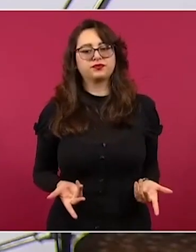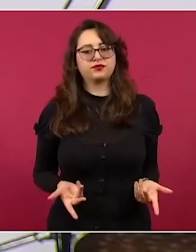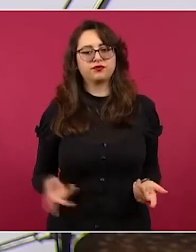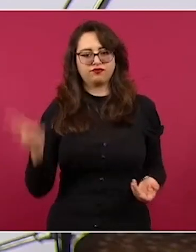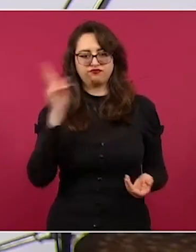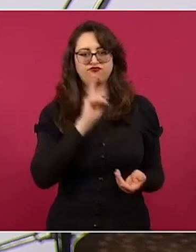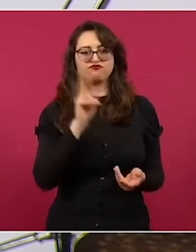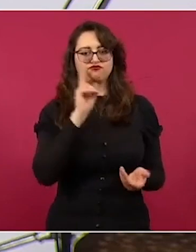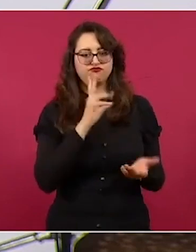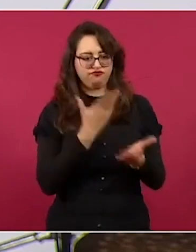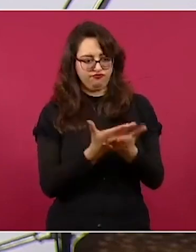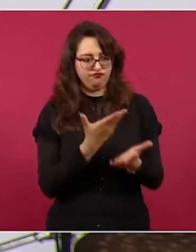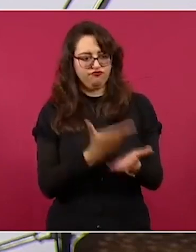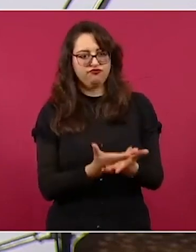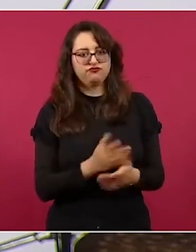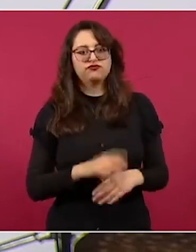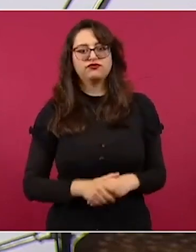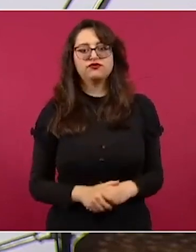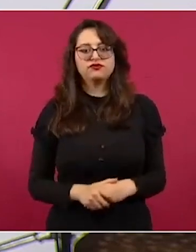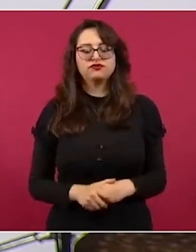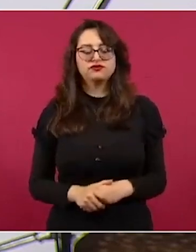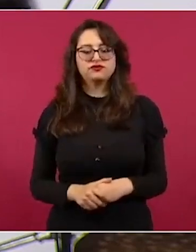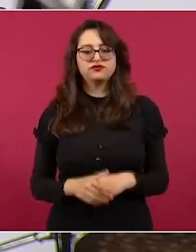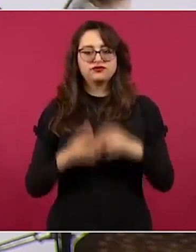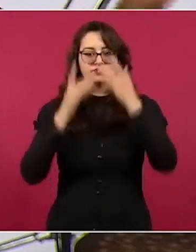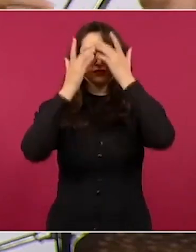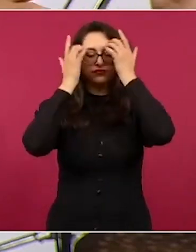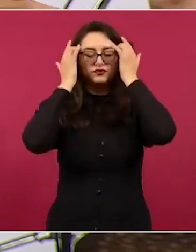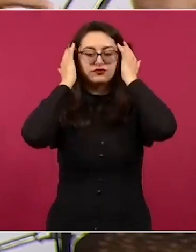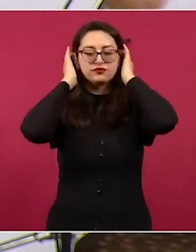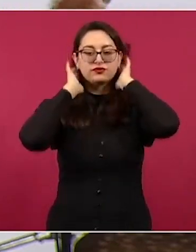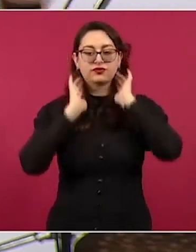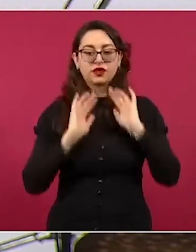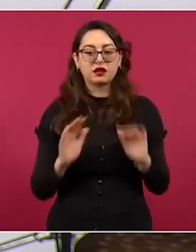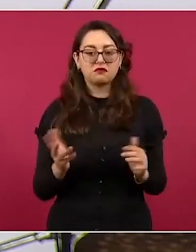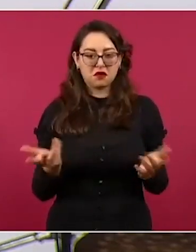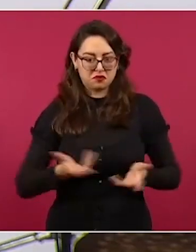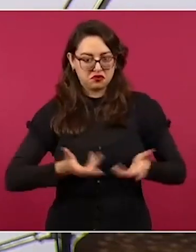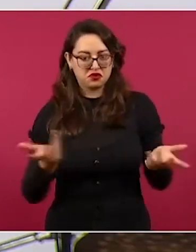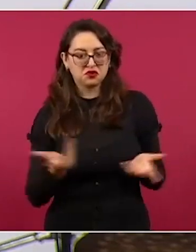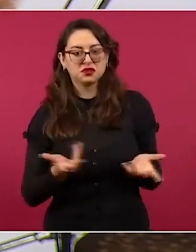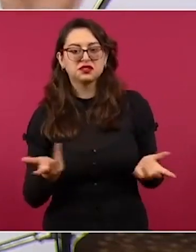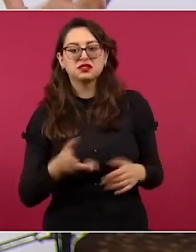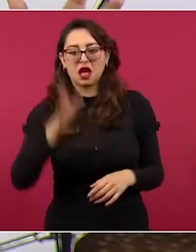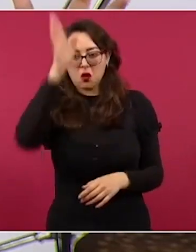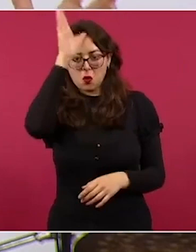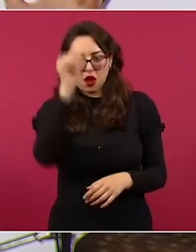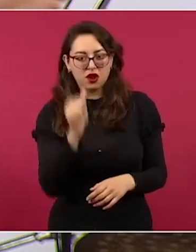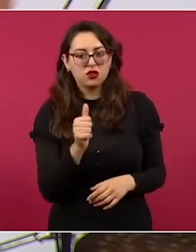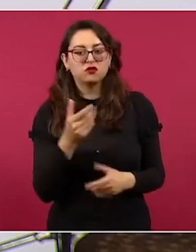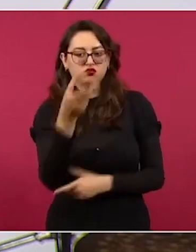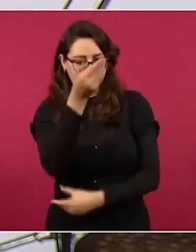bienes de su familia. O sea, vamos a llegar a ese acuerdo.